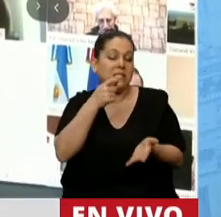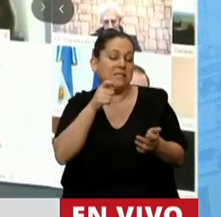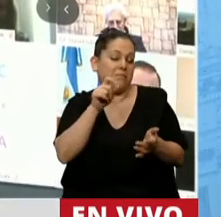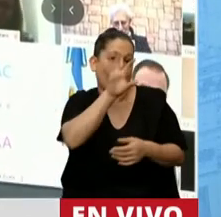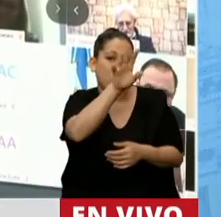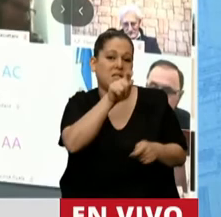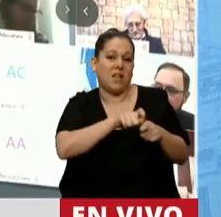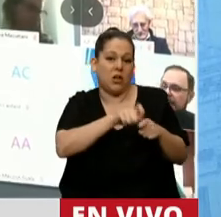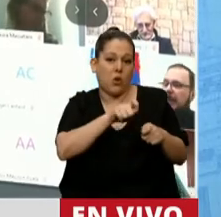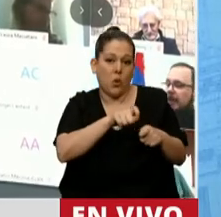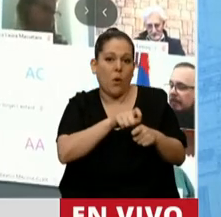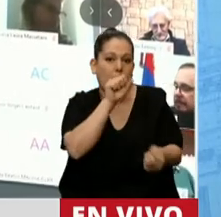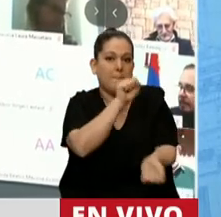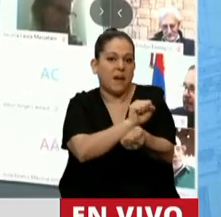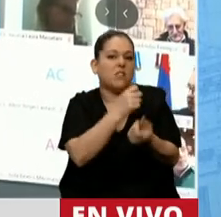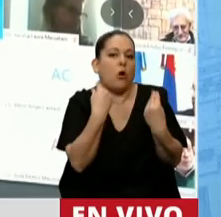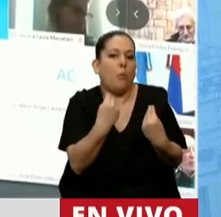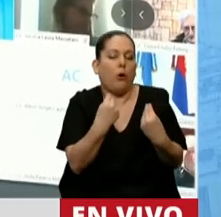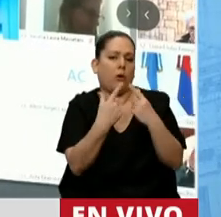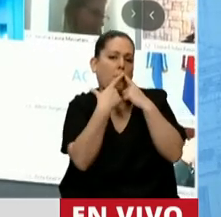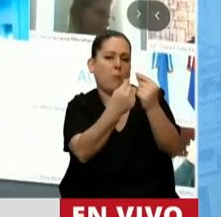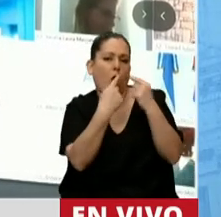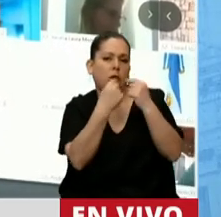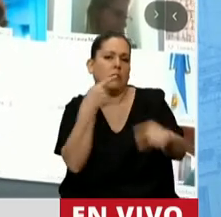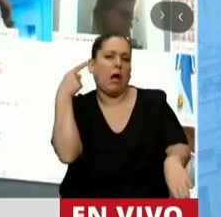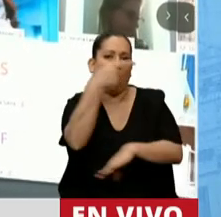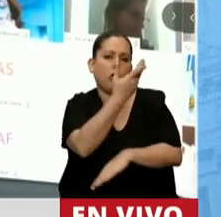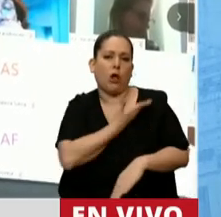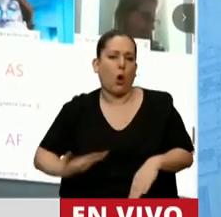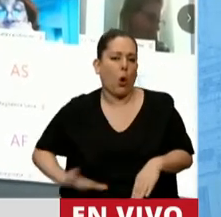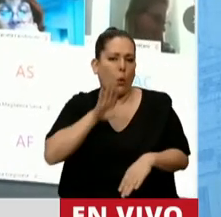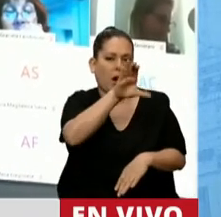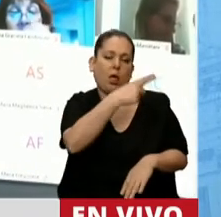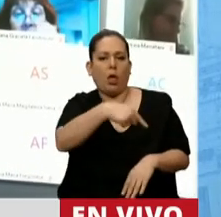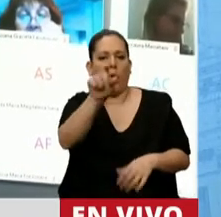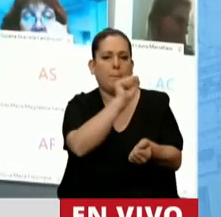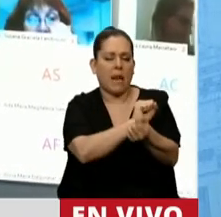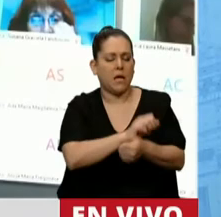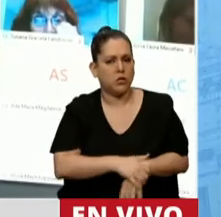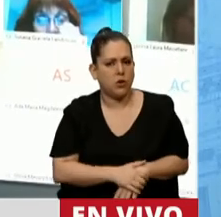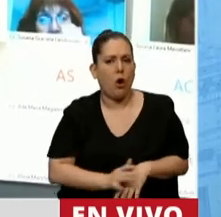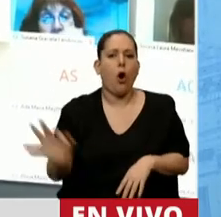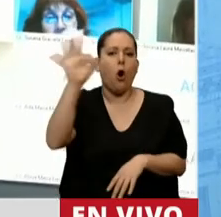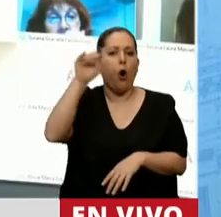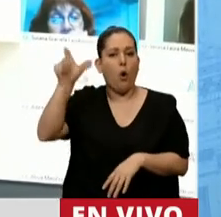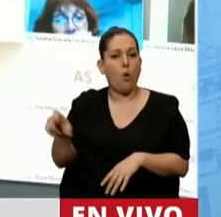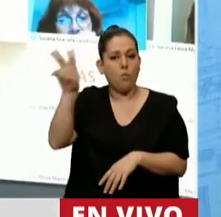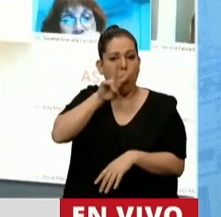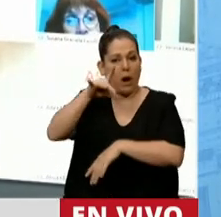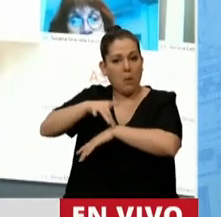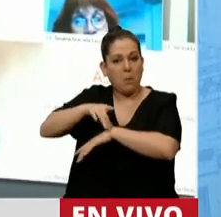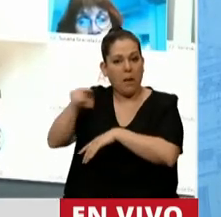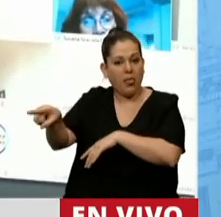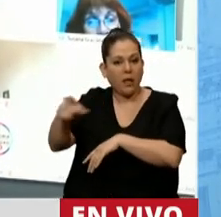preso por hacer manifestaciones en sus redes sociales en contra del Gobernador. O a una médica por haber posteado una